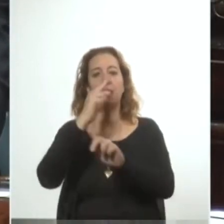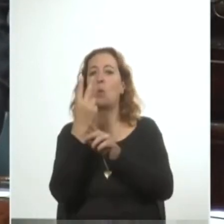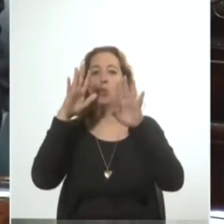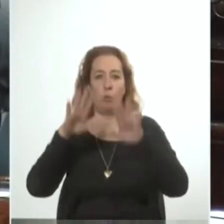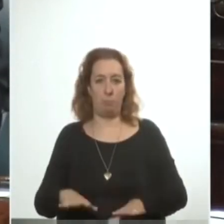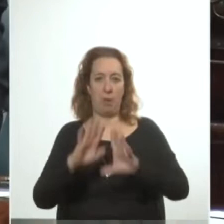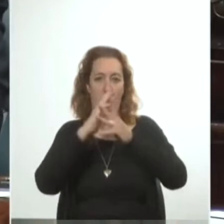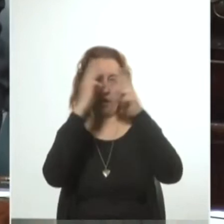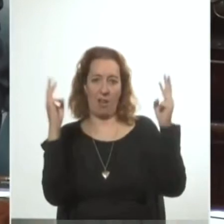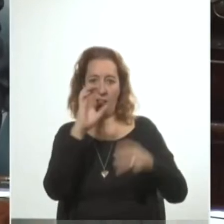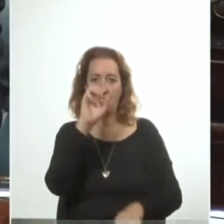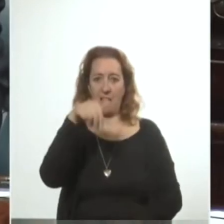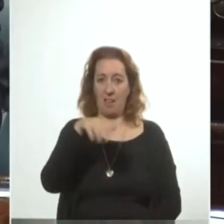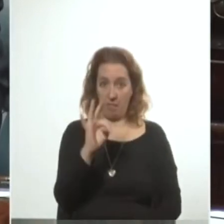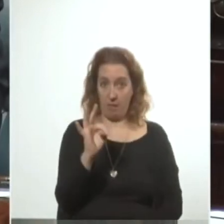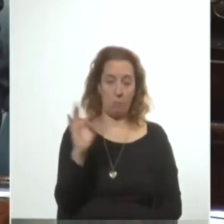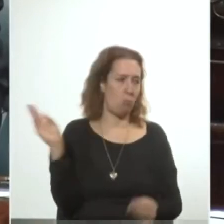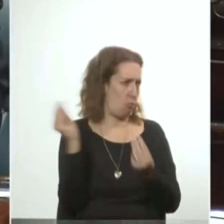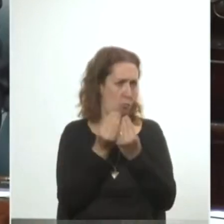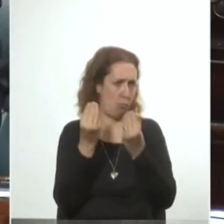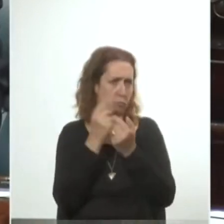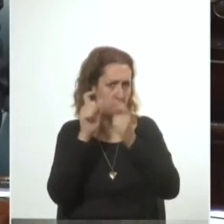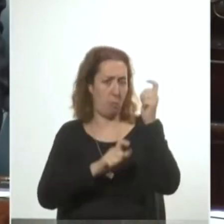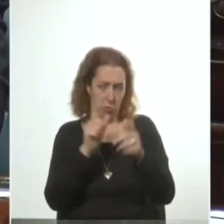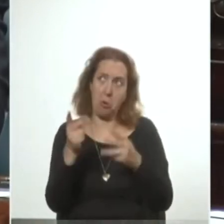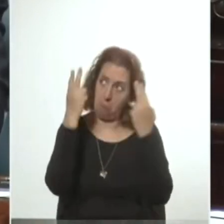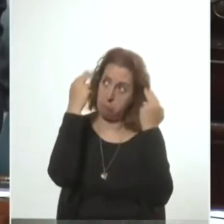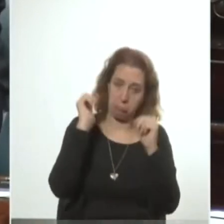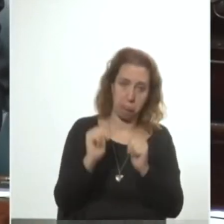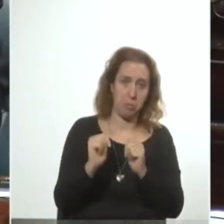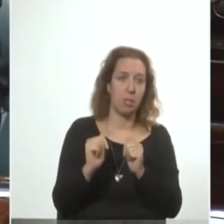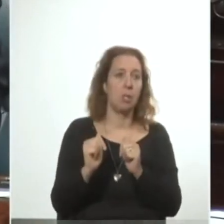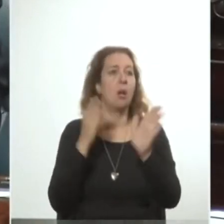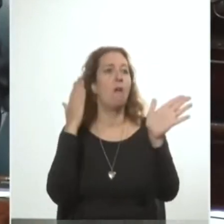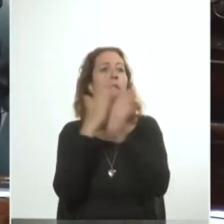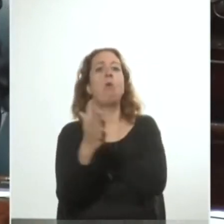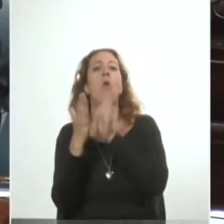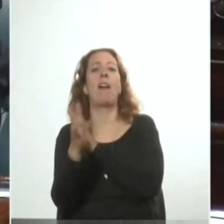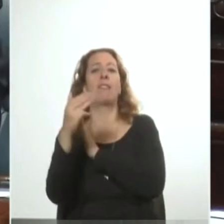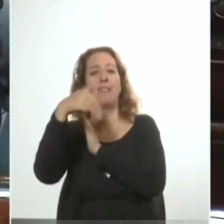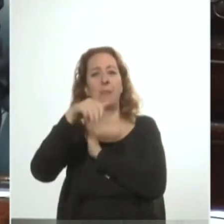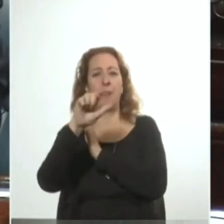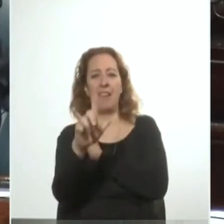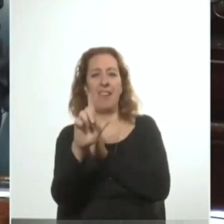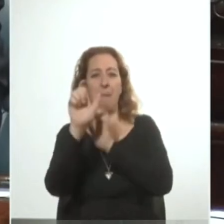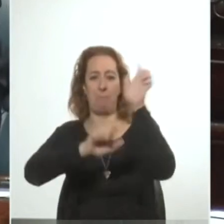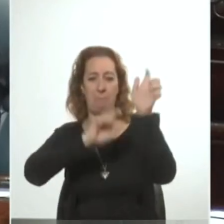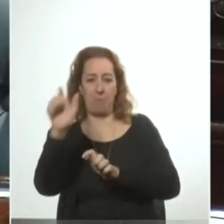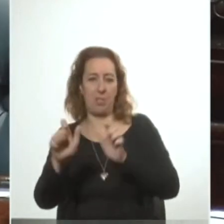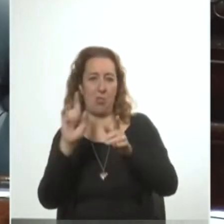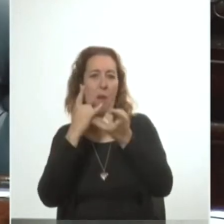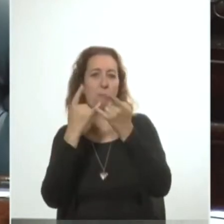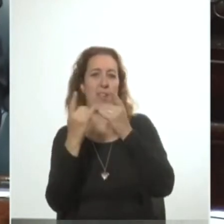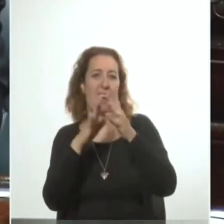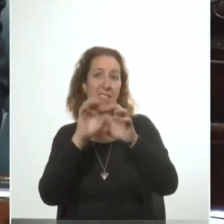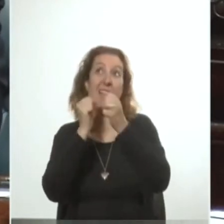la CNT con alto acatamiento. Se fugan integrantes del MLN de Punta Carretas y los tupamaros hacen